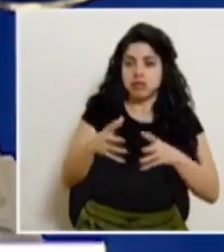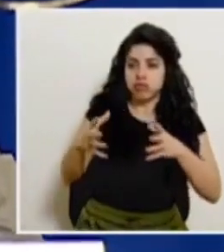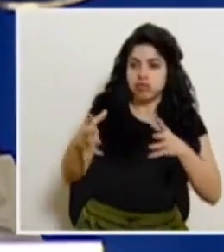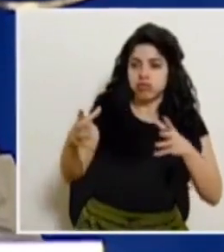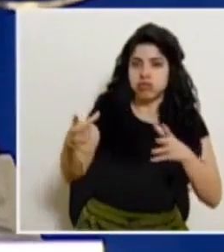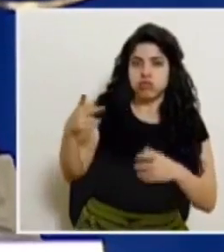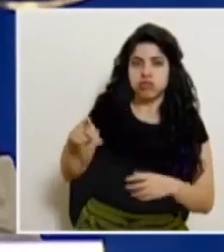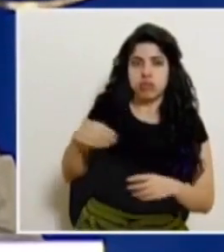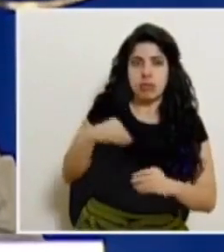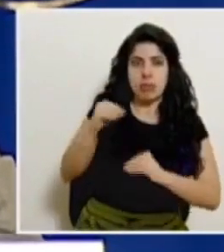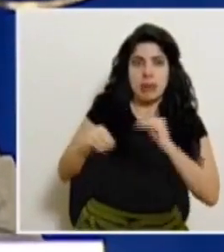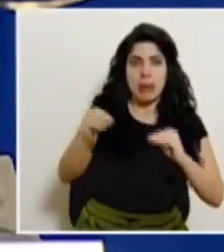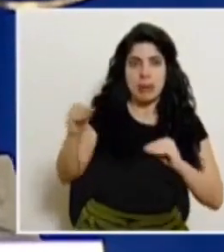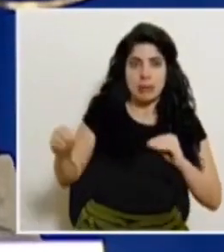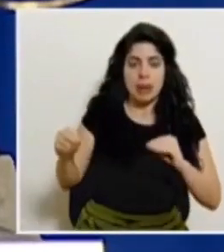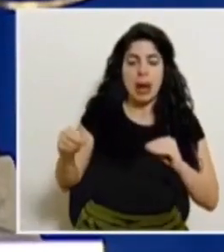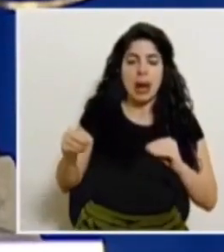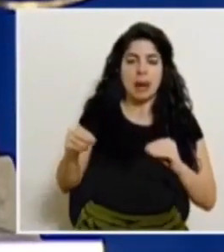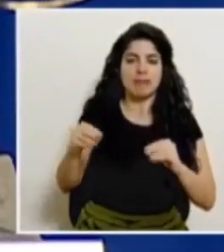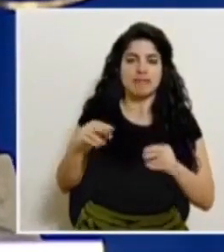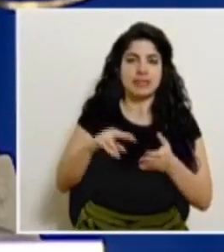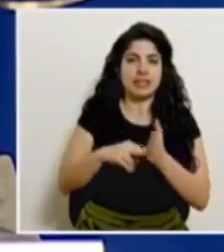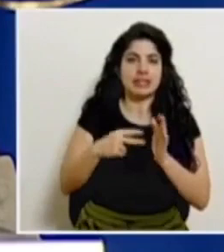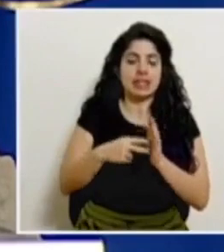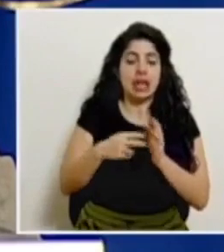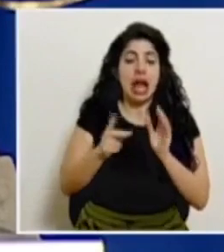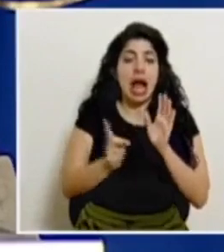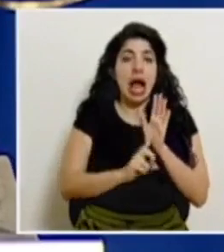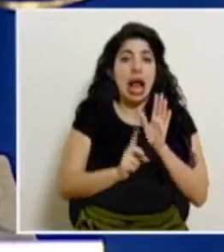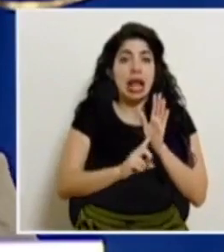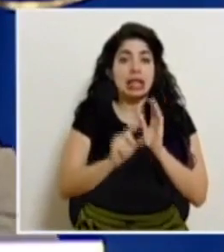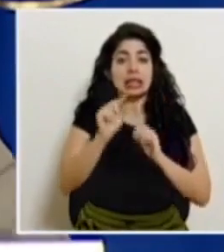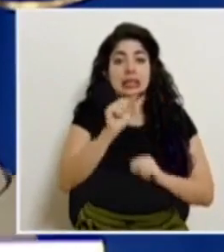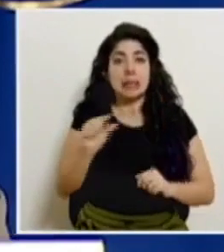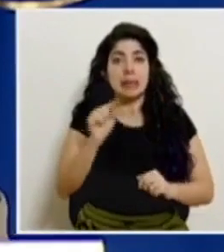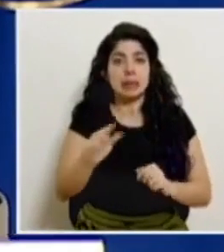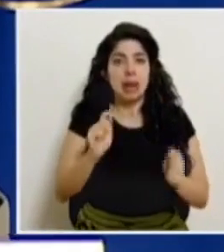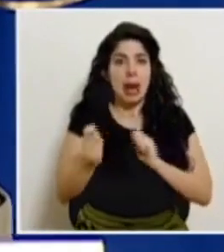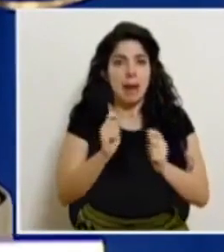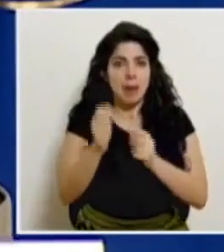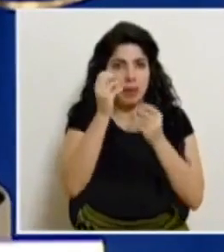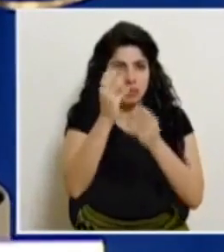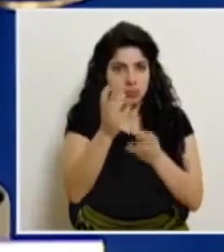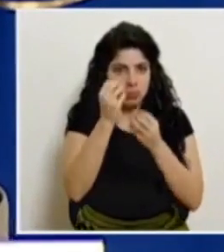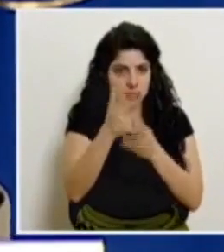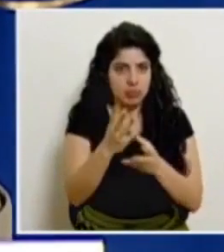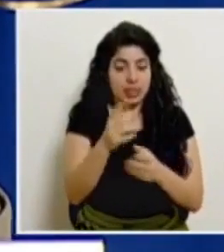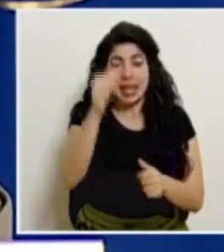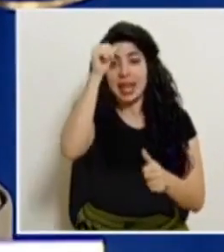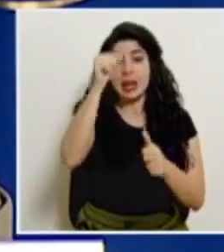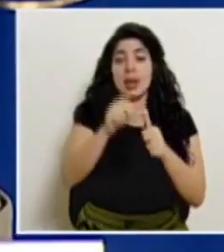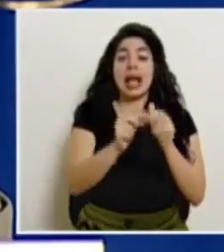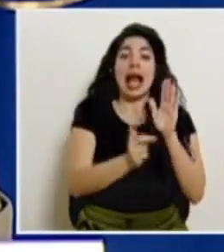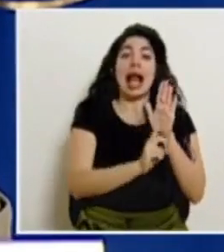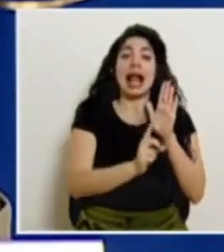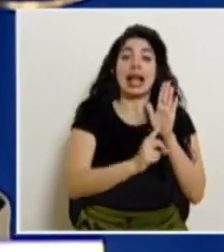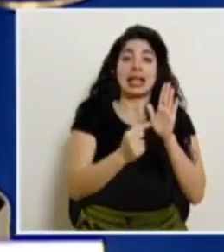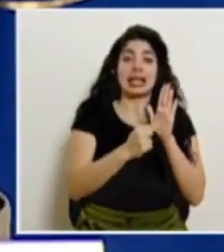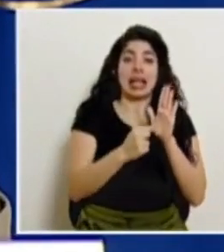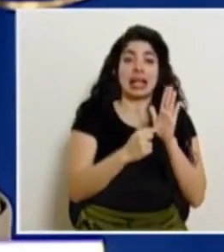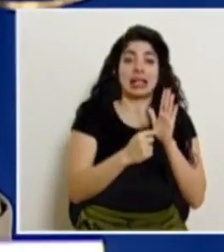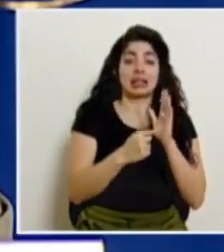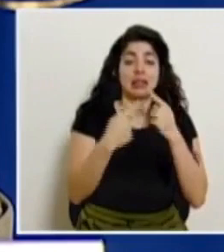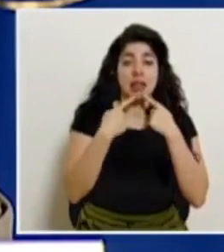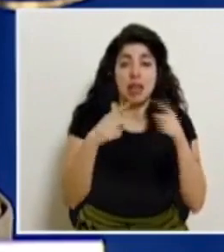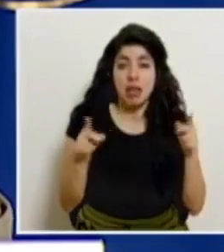pasaríamos a anunciar los cambios de alertas semanalmente. Recordemos que las alertas que hemos estado